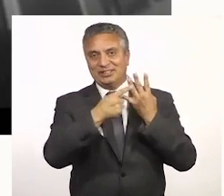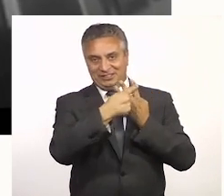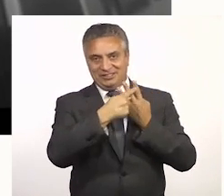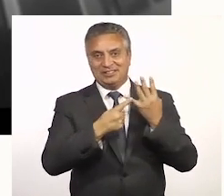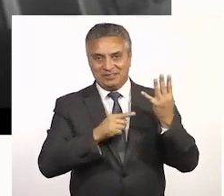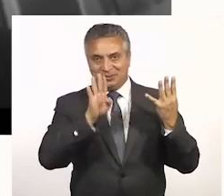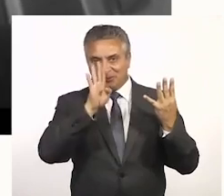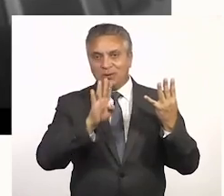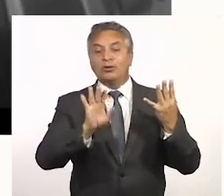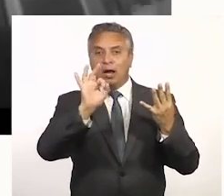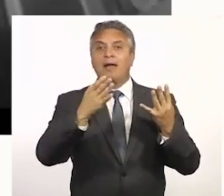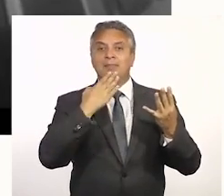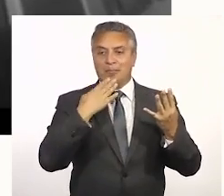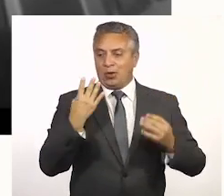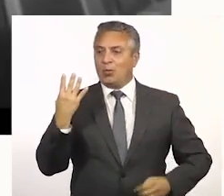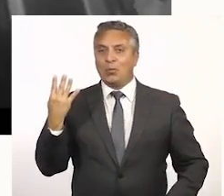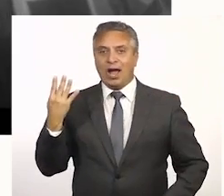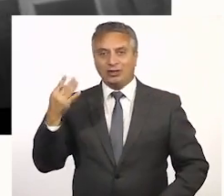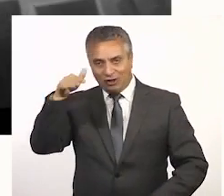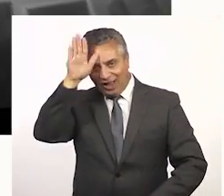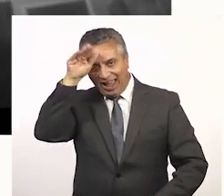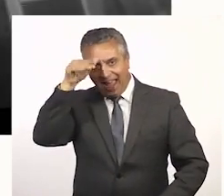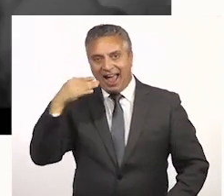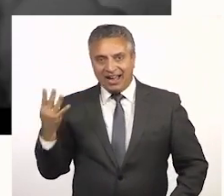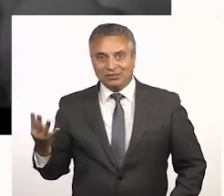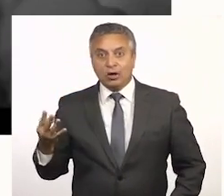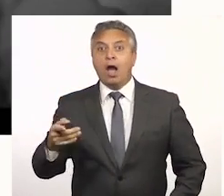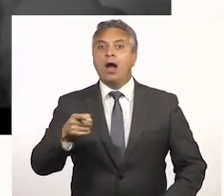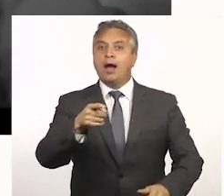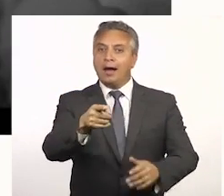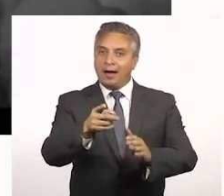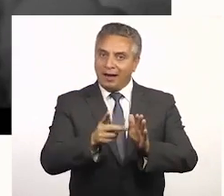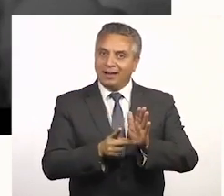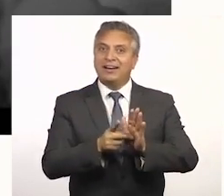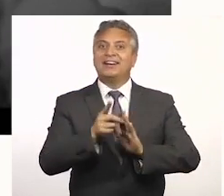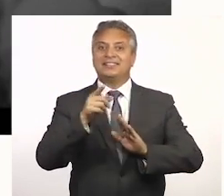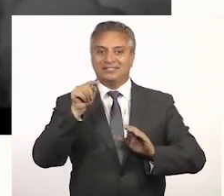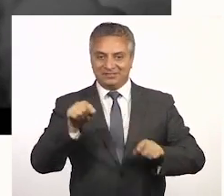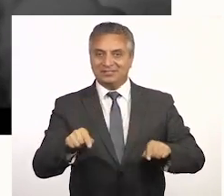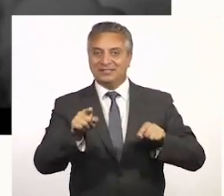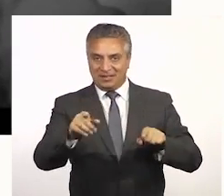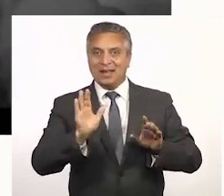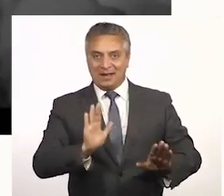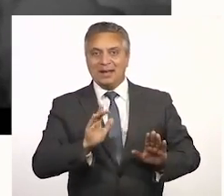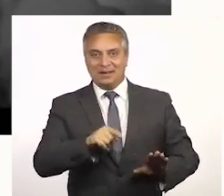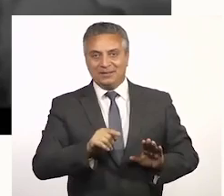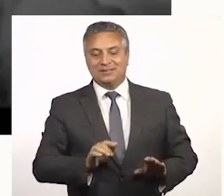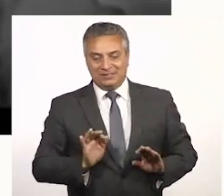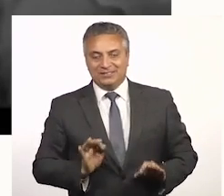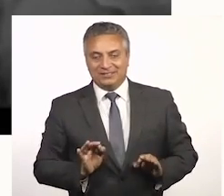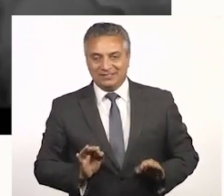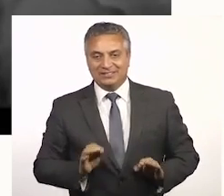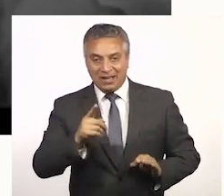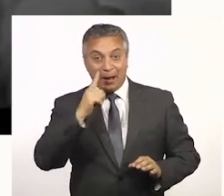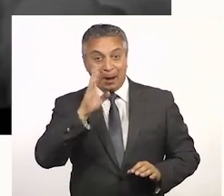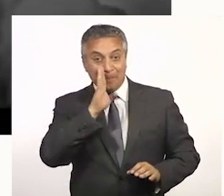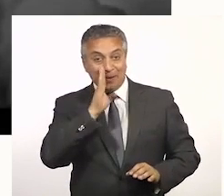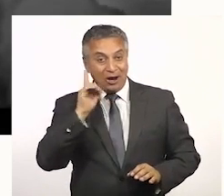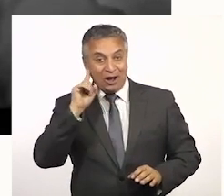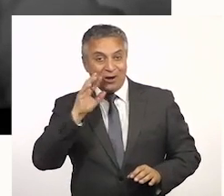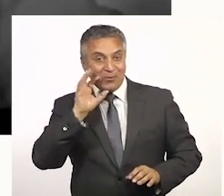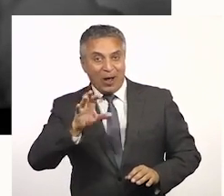perros. ¡Cuatro! ¡Ay, ya! Y cuatro gatos. El desarrollo integral de ustedes. Ahí está ladrando la Cleo, ¿la escuchan?